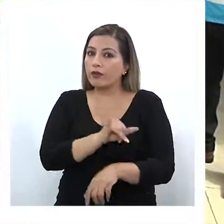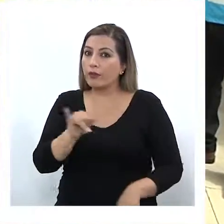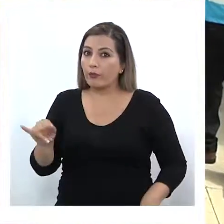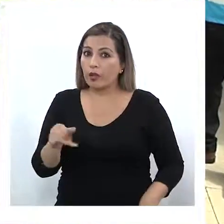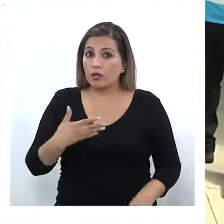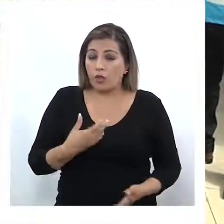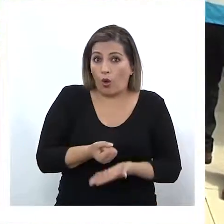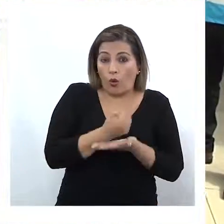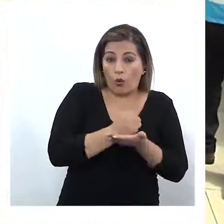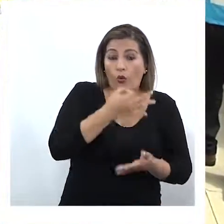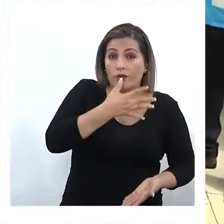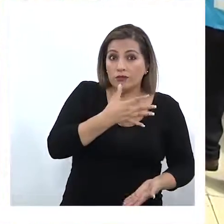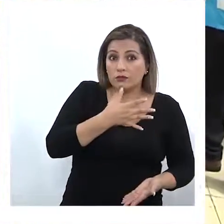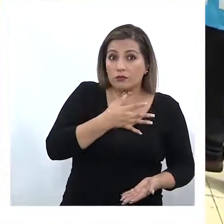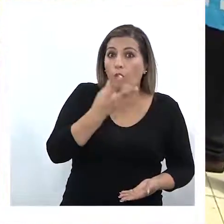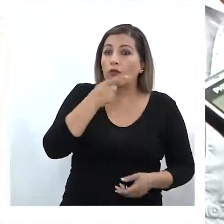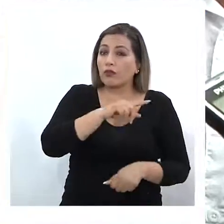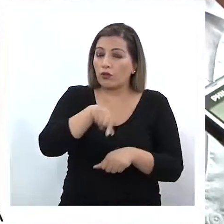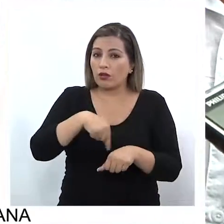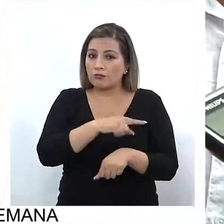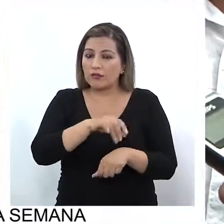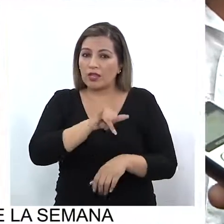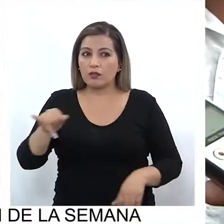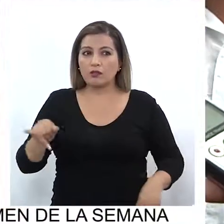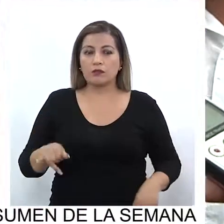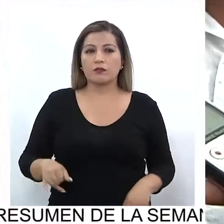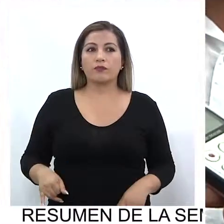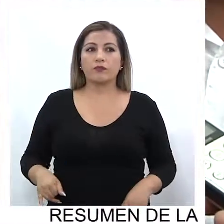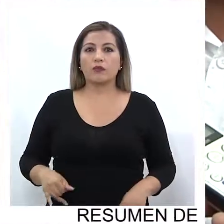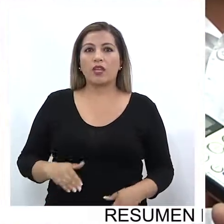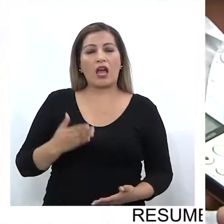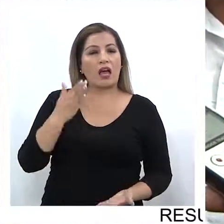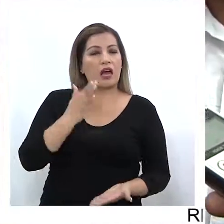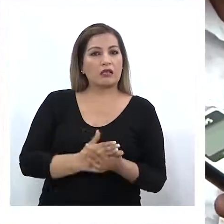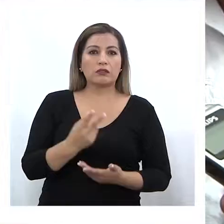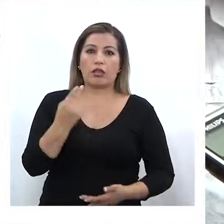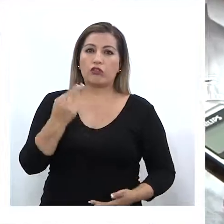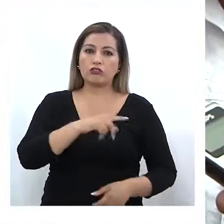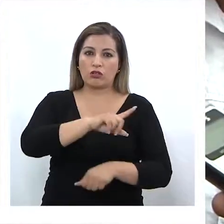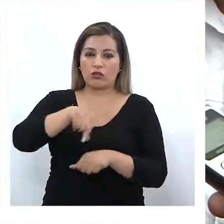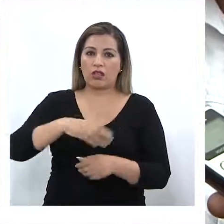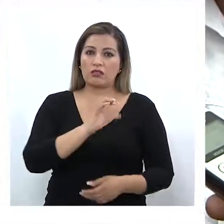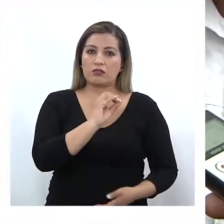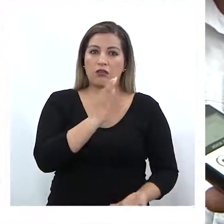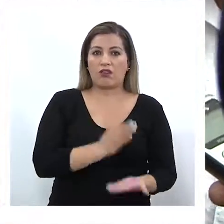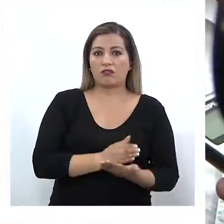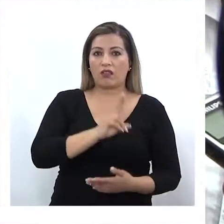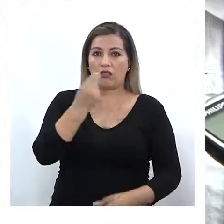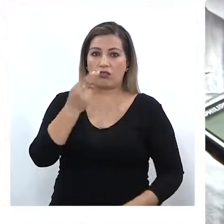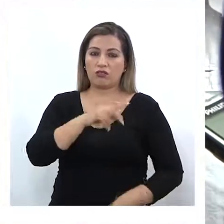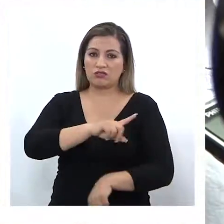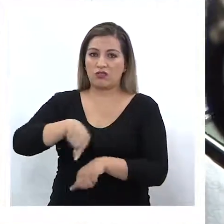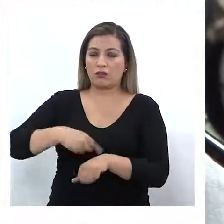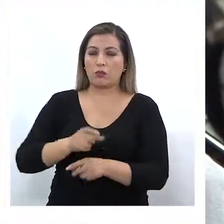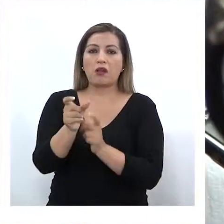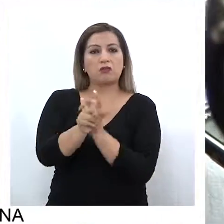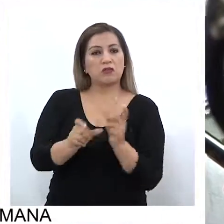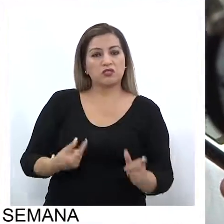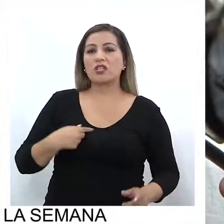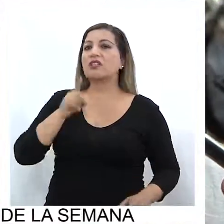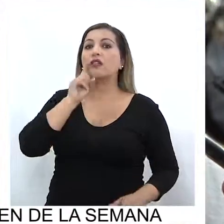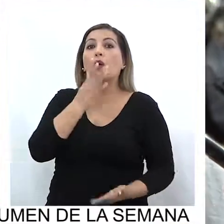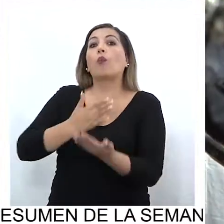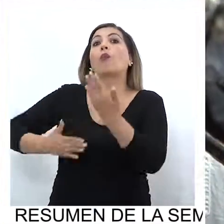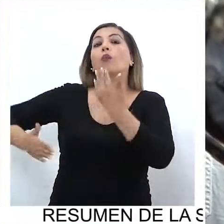consumo puede detectar el Narcotest? De cero hasta 12 horas, así que es para que los conductores puedan